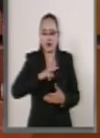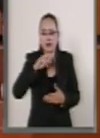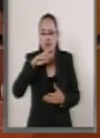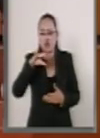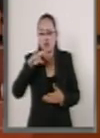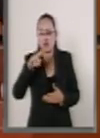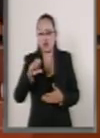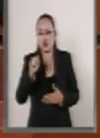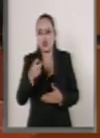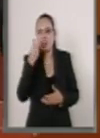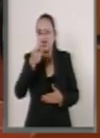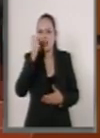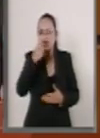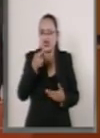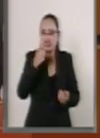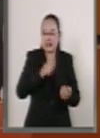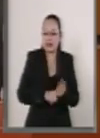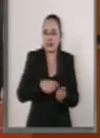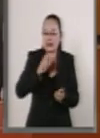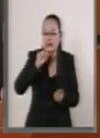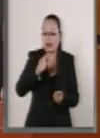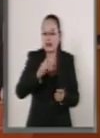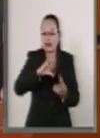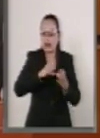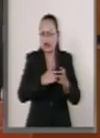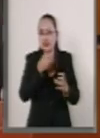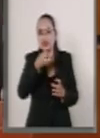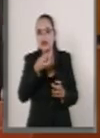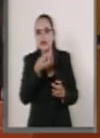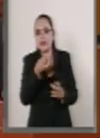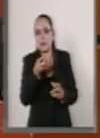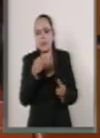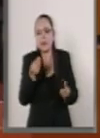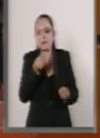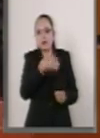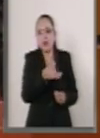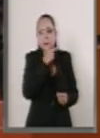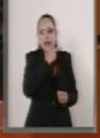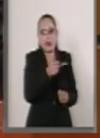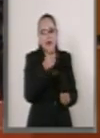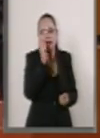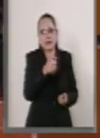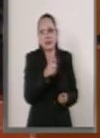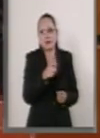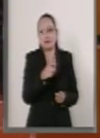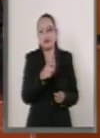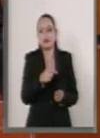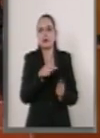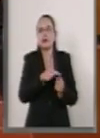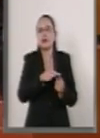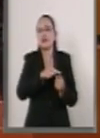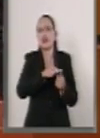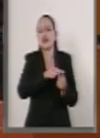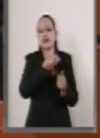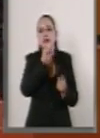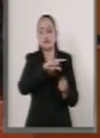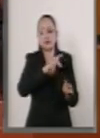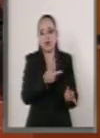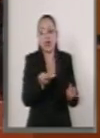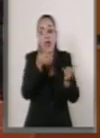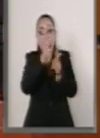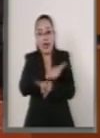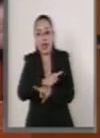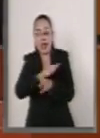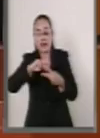retrovirus y ahora, como dice la palabra, en lugar de ir del DNA al RNA mensajero, va del